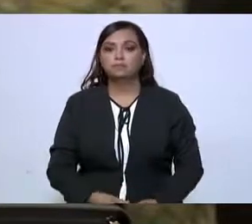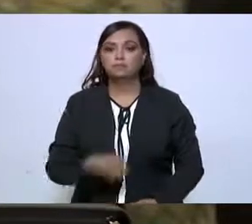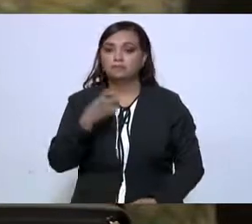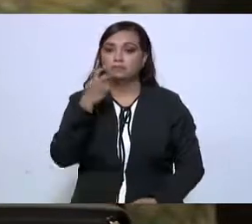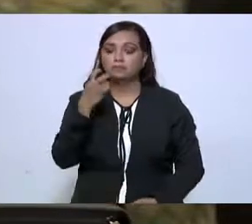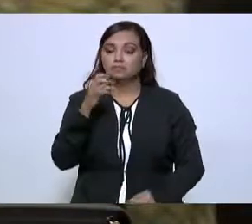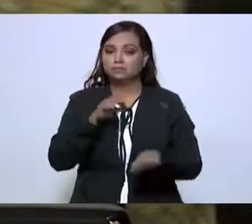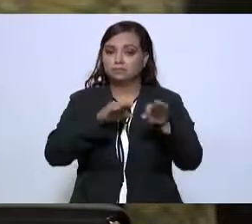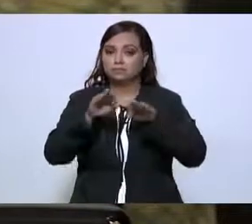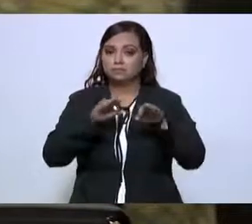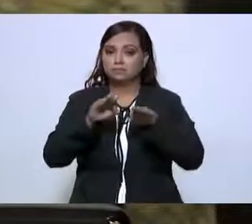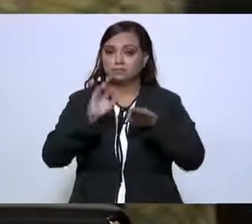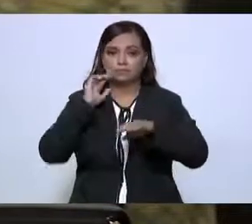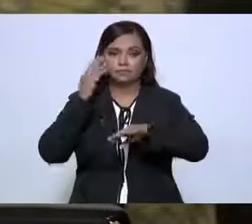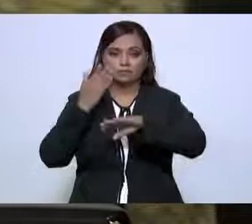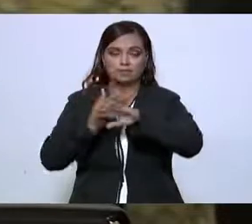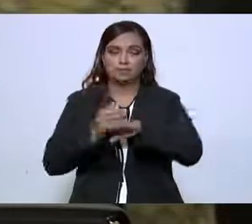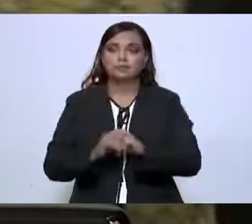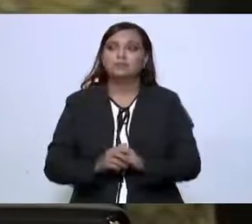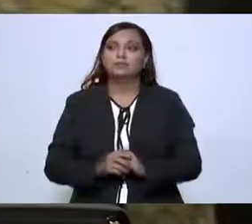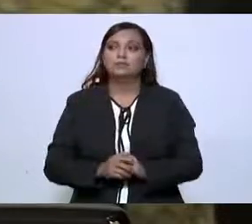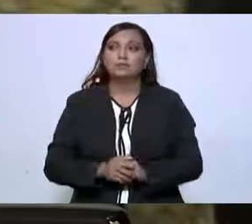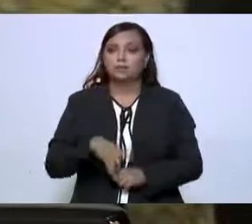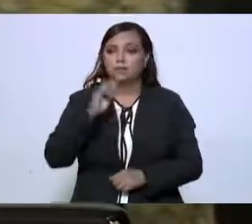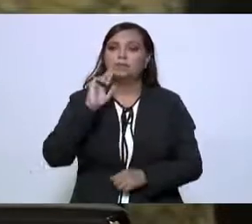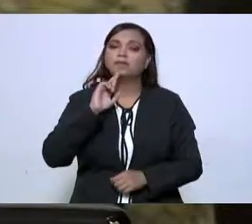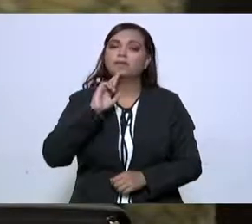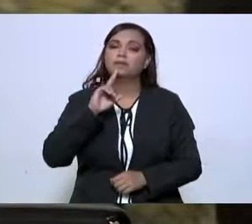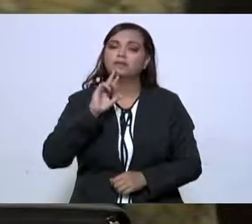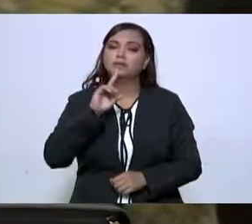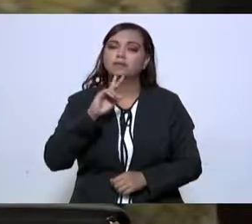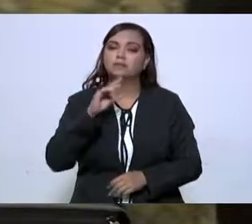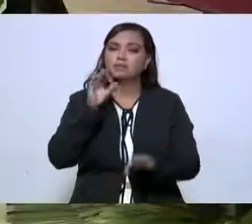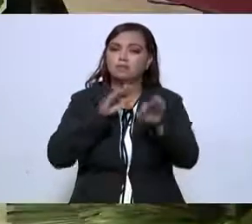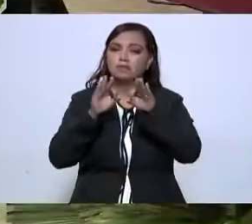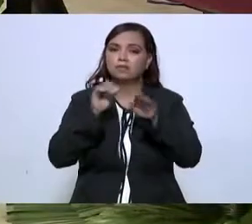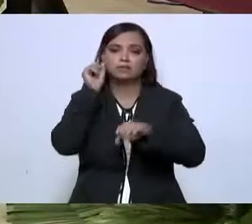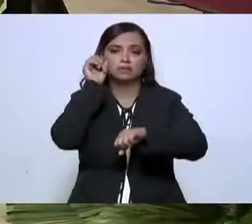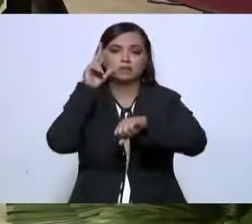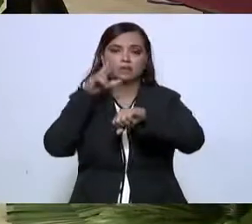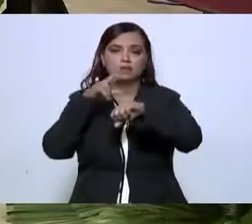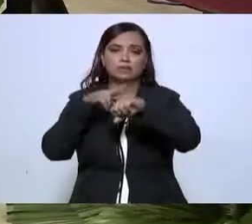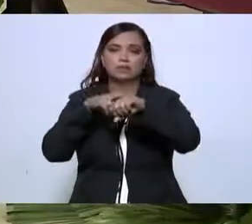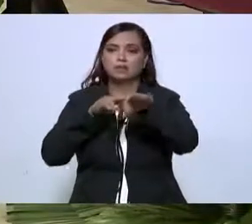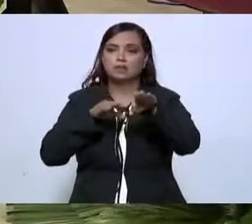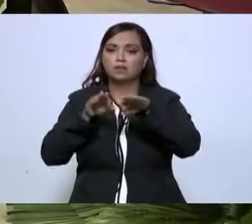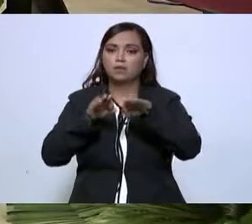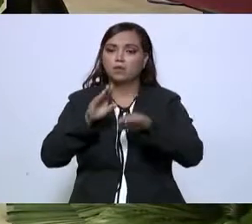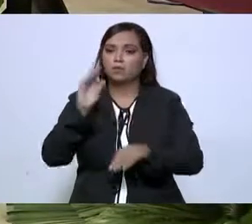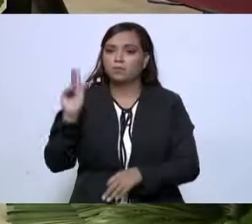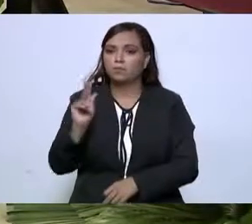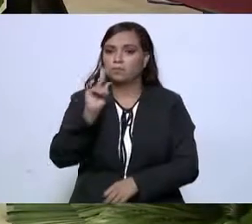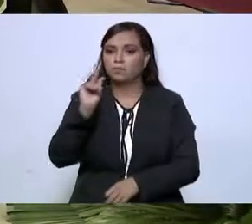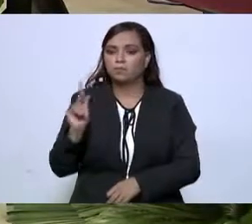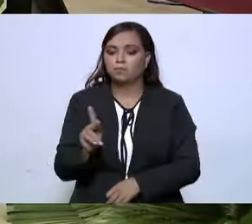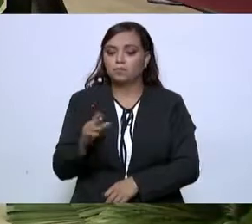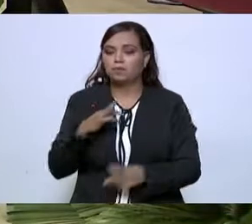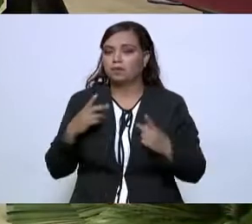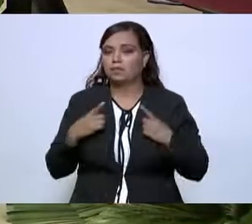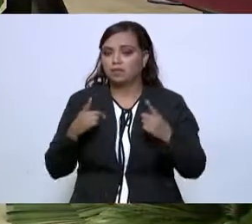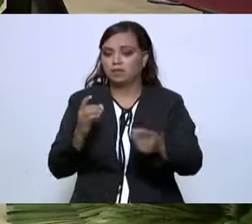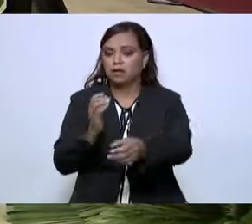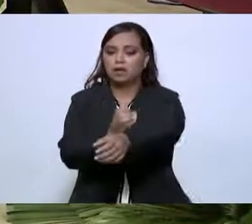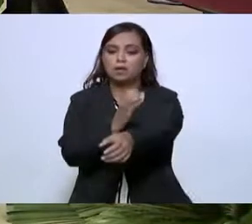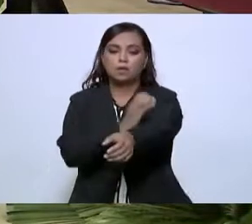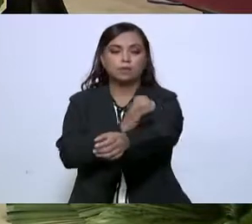encomienda la Secretaría de la Función Pública brindará el acompañamiento sobre todo de una manera